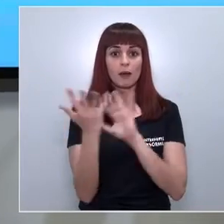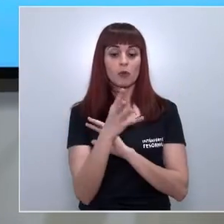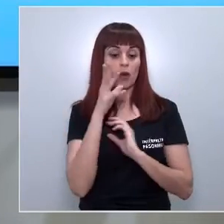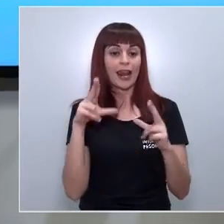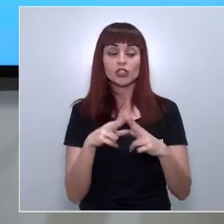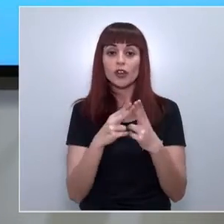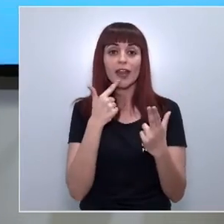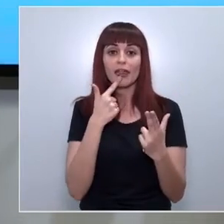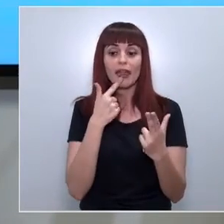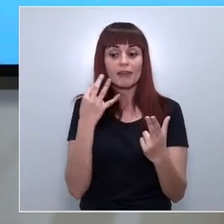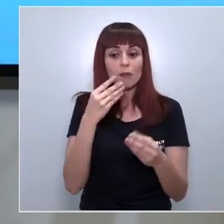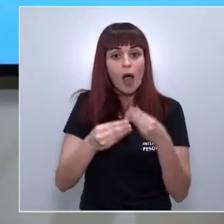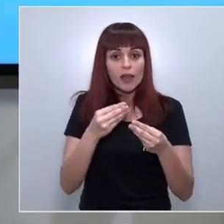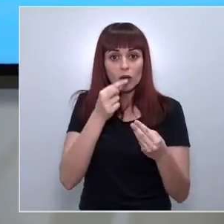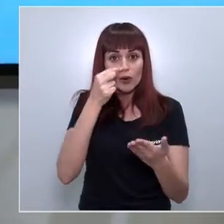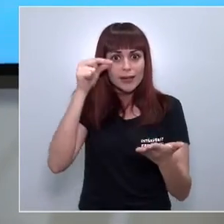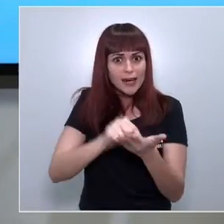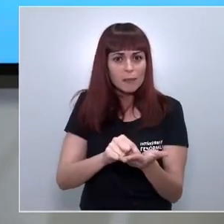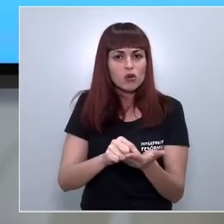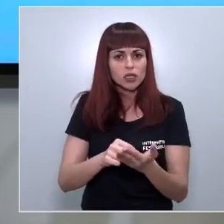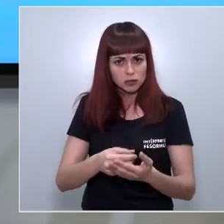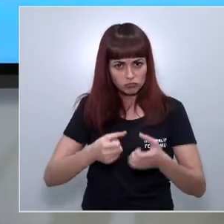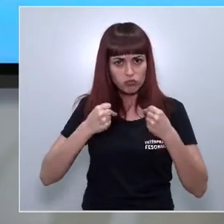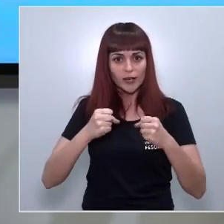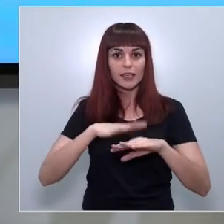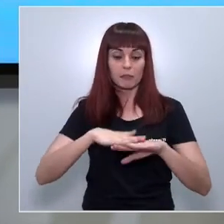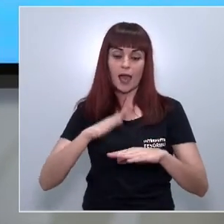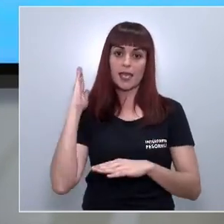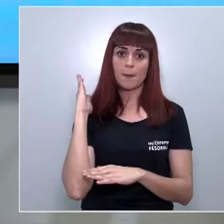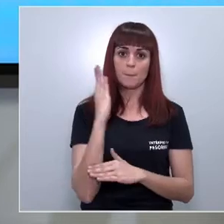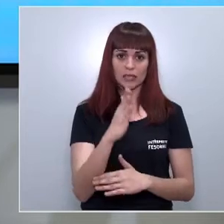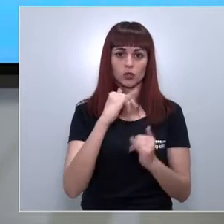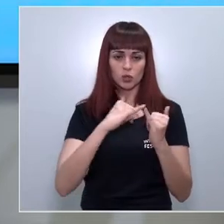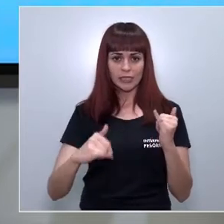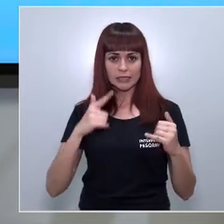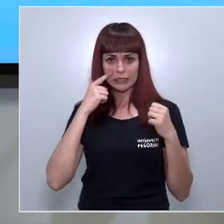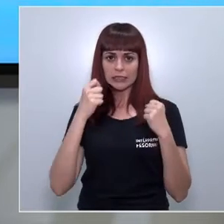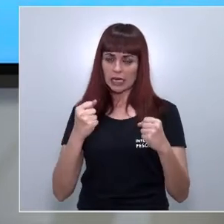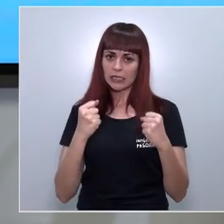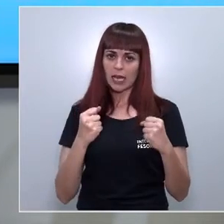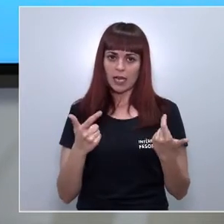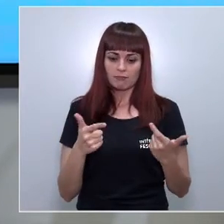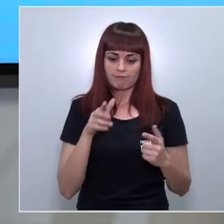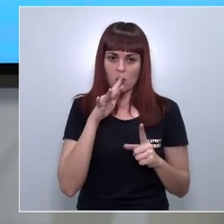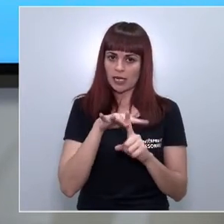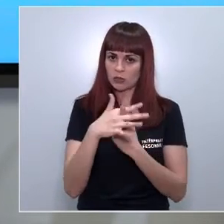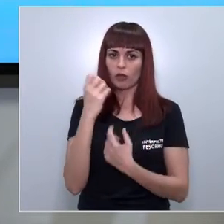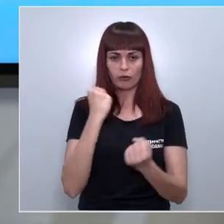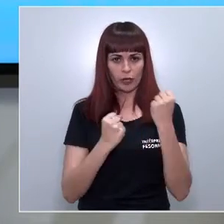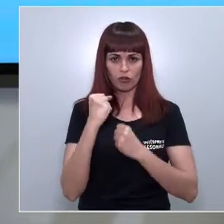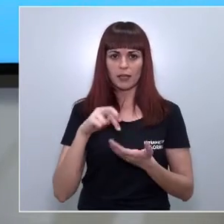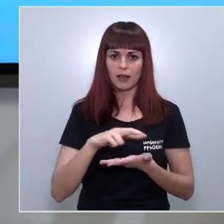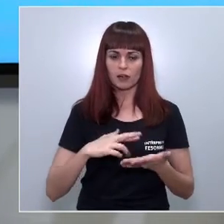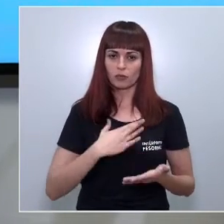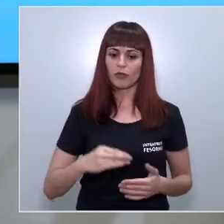actuar rápido y de forma contundente para hacer frente al impacto que la crisis sanitaria está teniendo en la situación económica de la